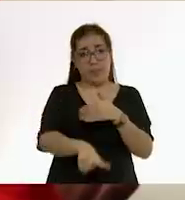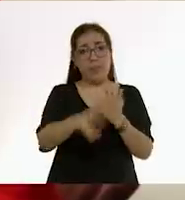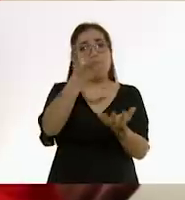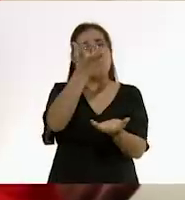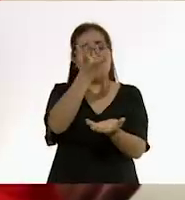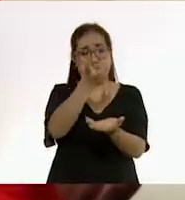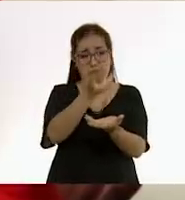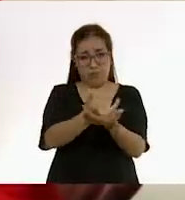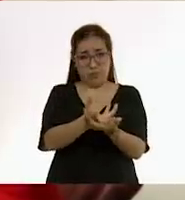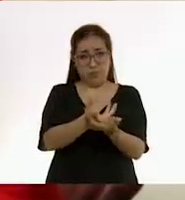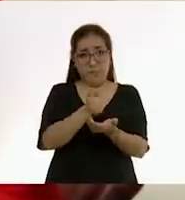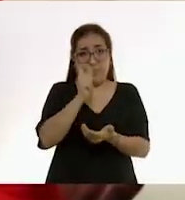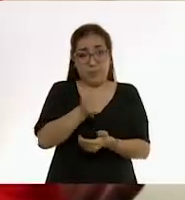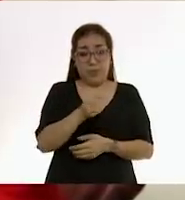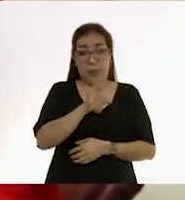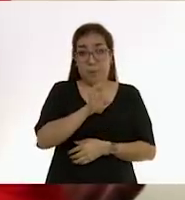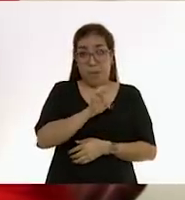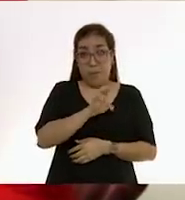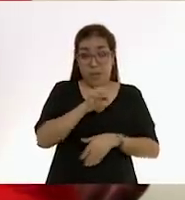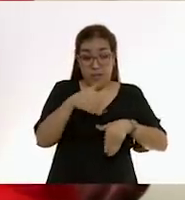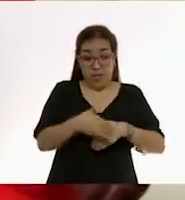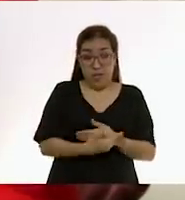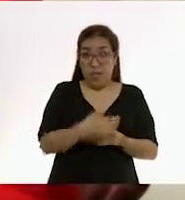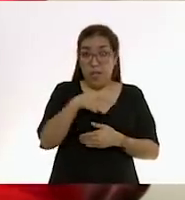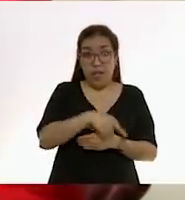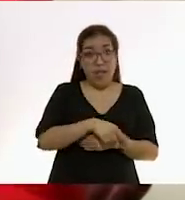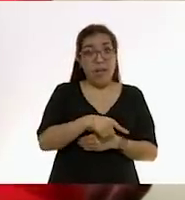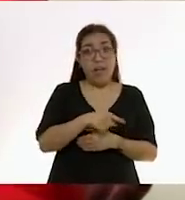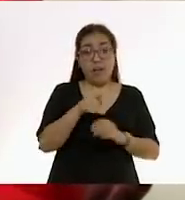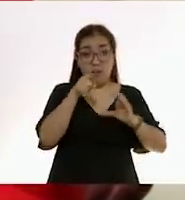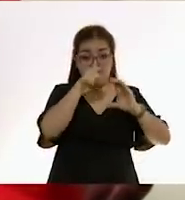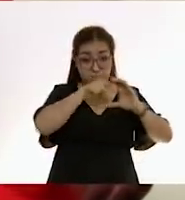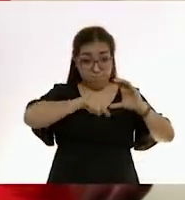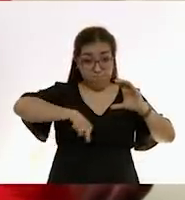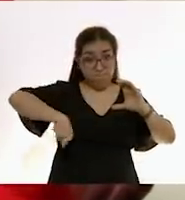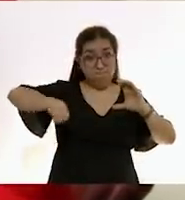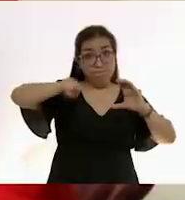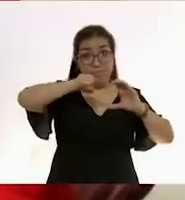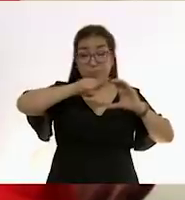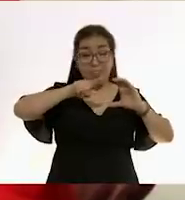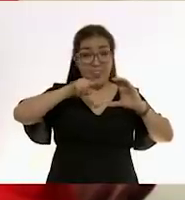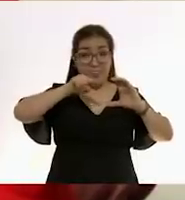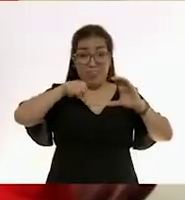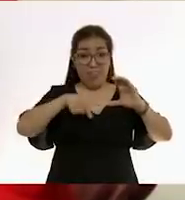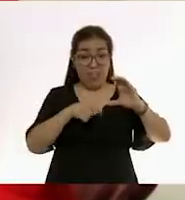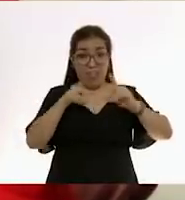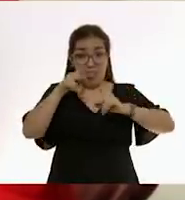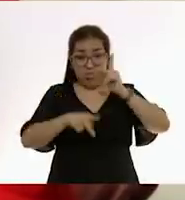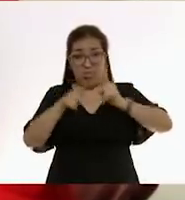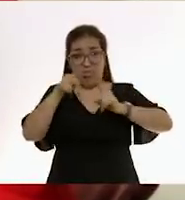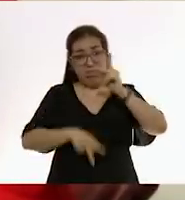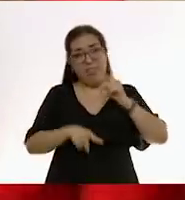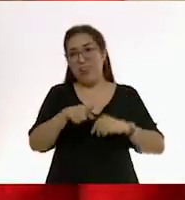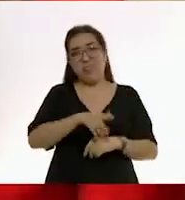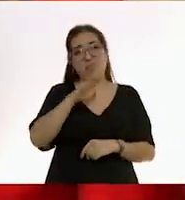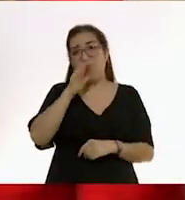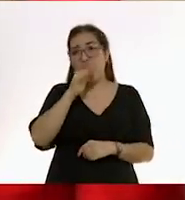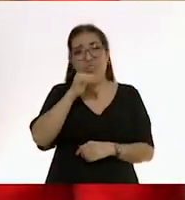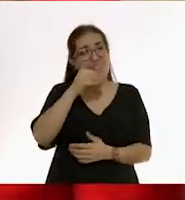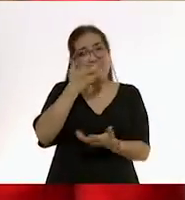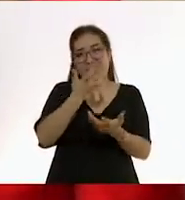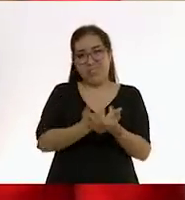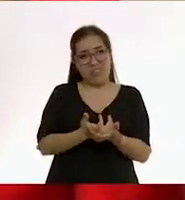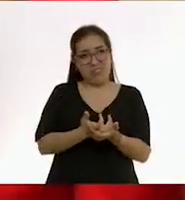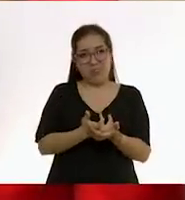Esto quiere decir que un bebé que no alcanza a completar el ciclo completo, no logra realmente tener un sueño reparador. Entonces,